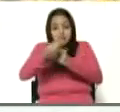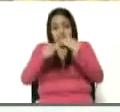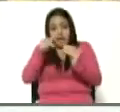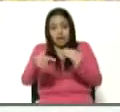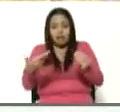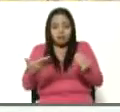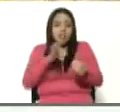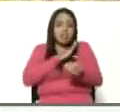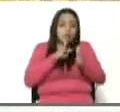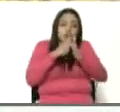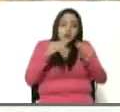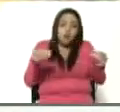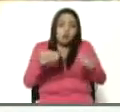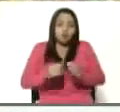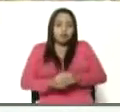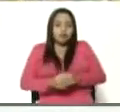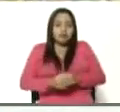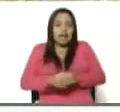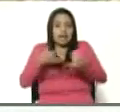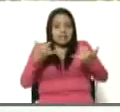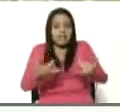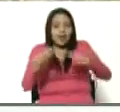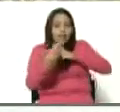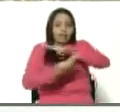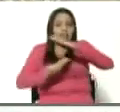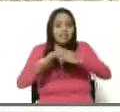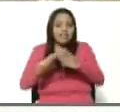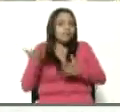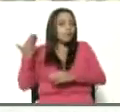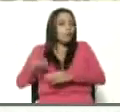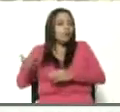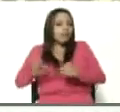lo tenemos todo, ya hemos echado una base importante,